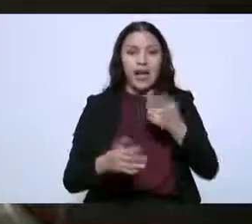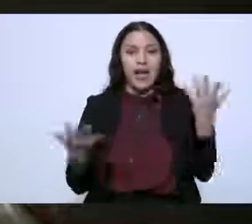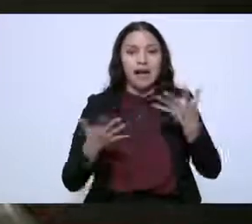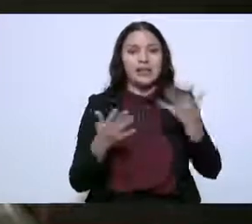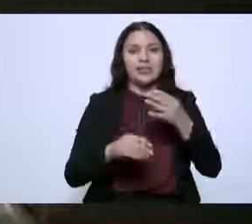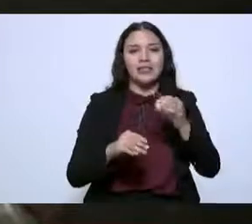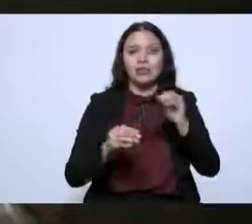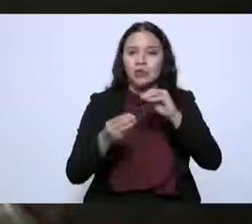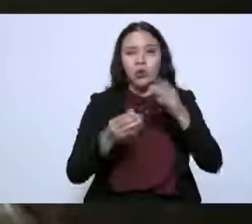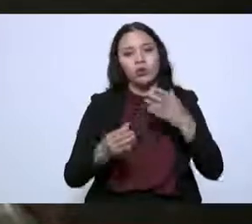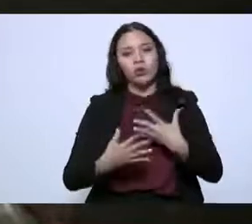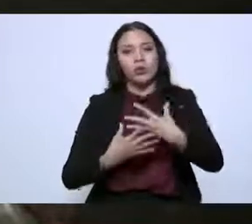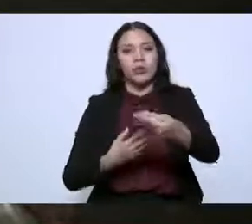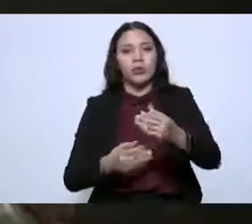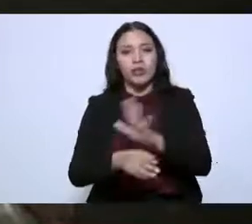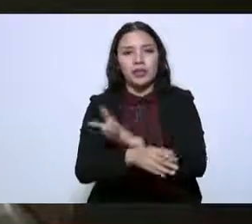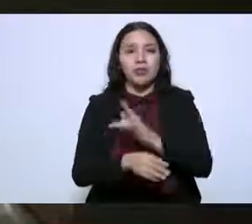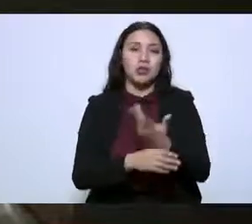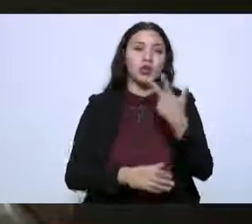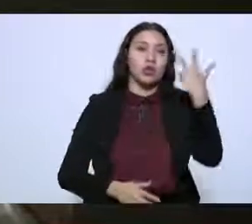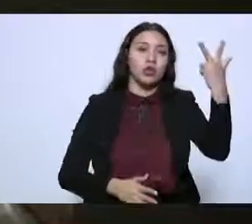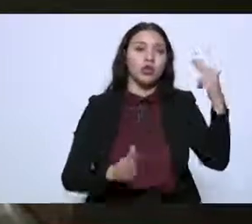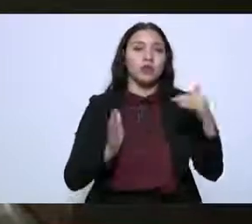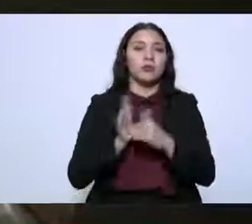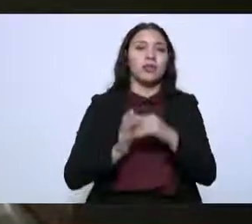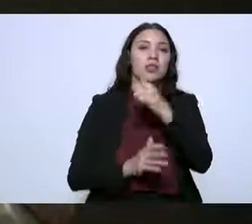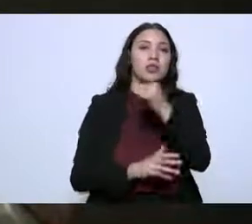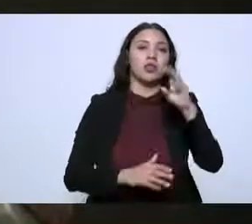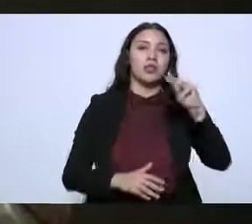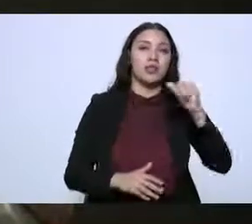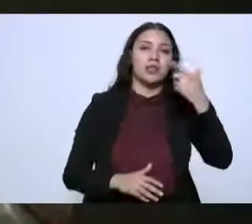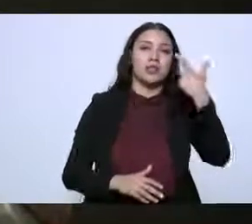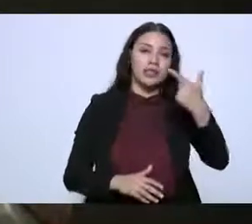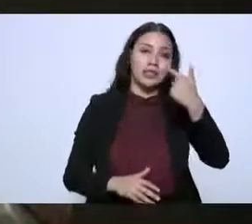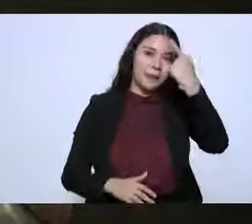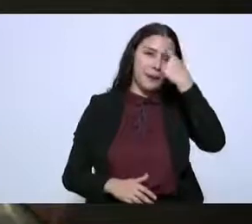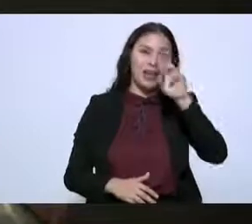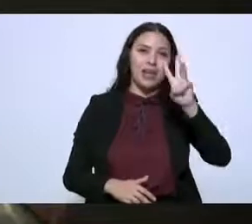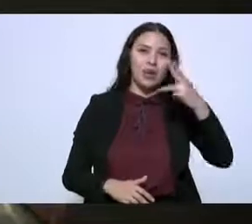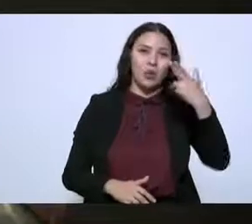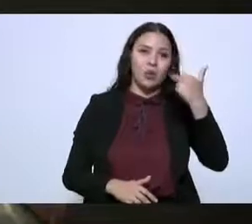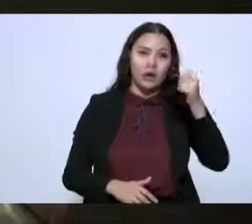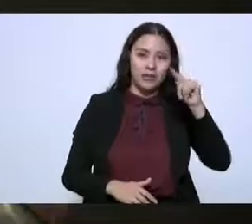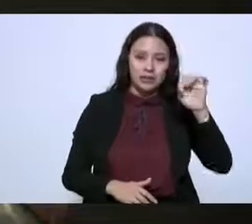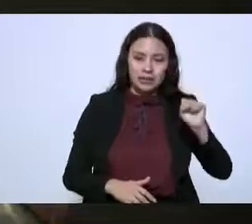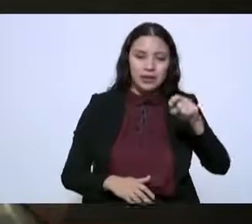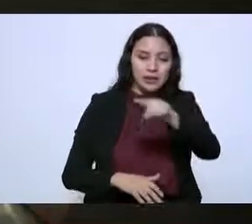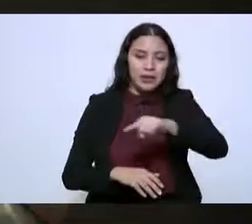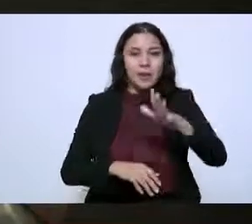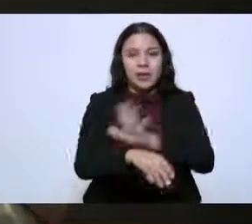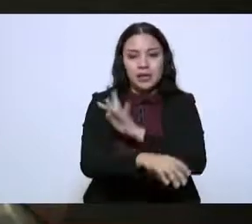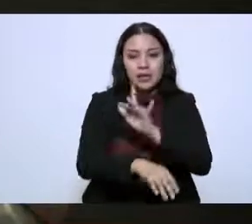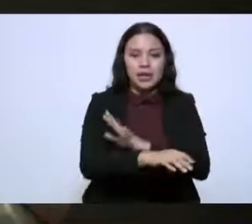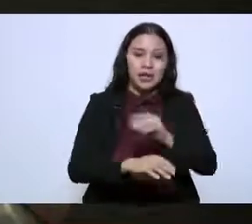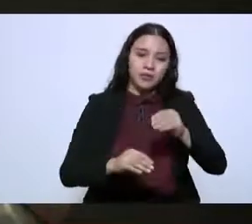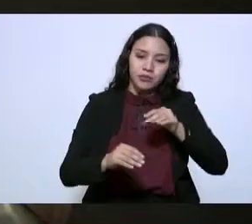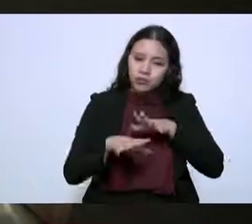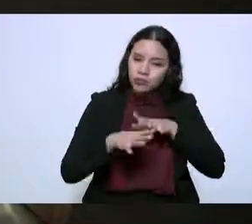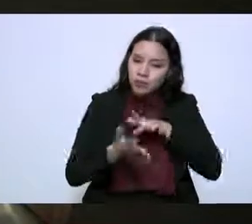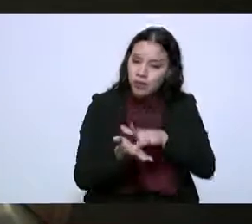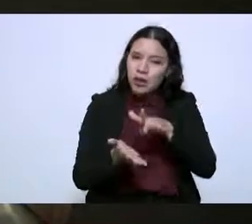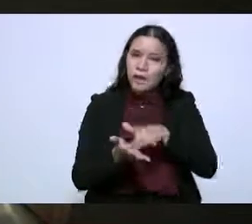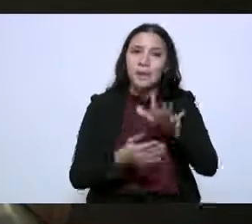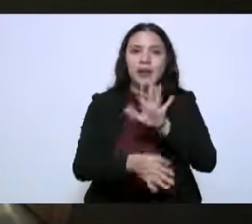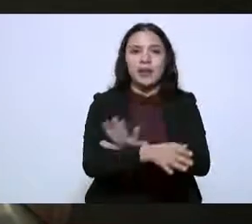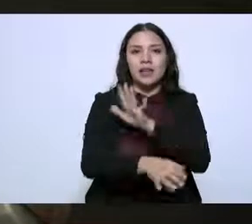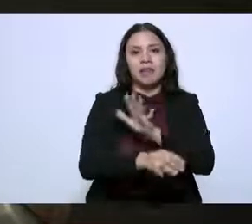Tamaulipas, son 8 mil 197 megawatts, 51 por ciento son productores independientes de